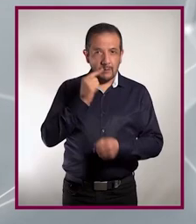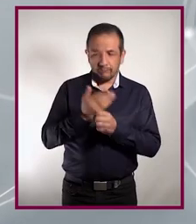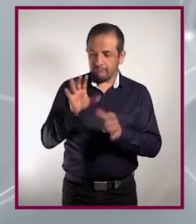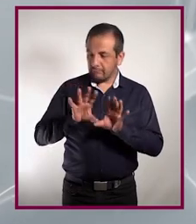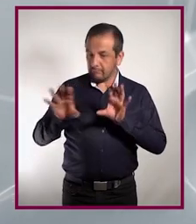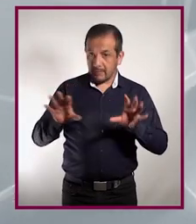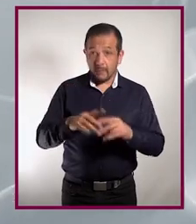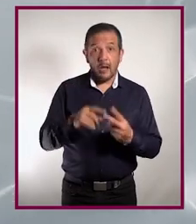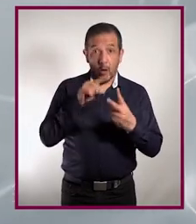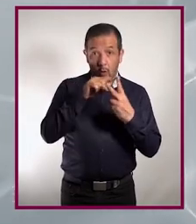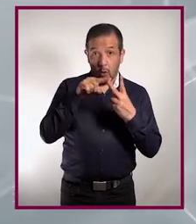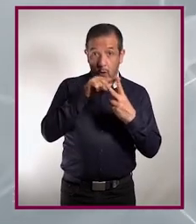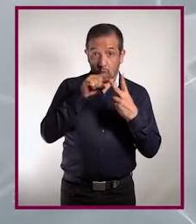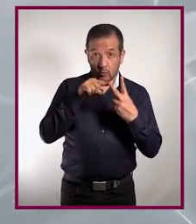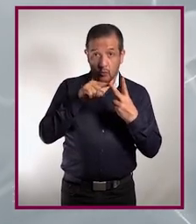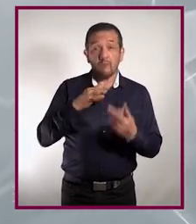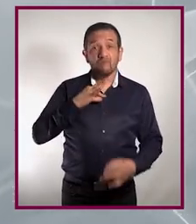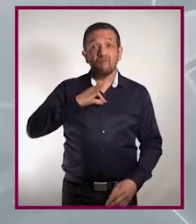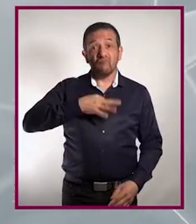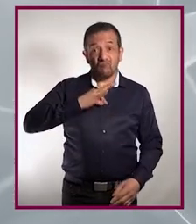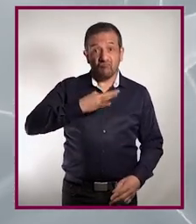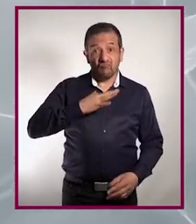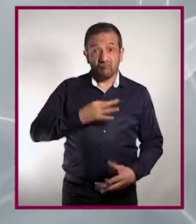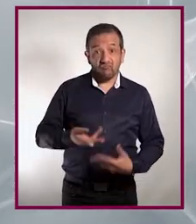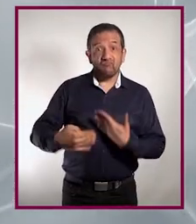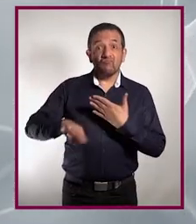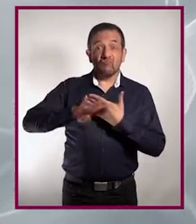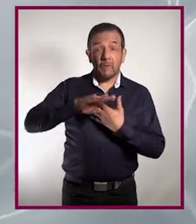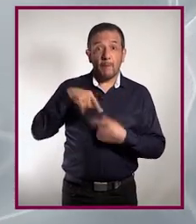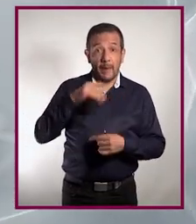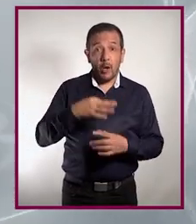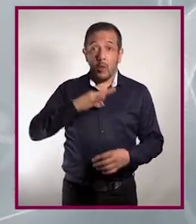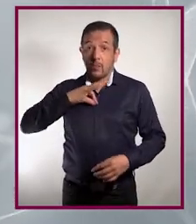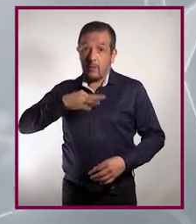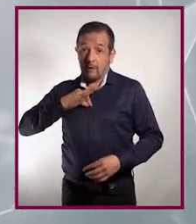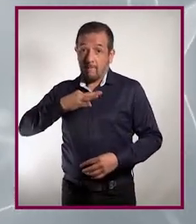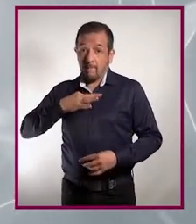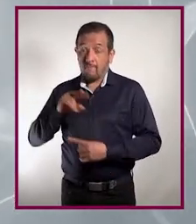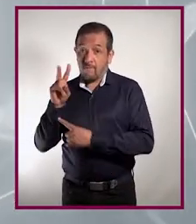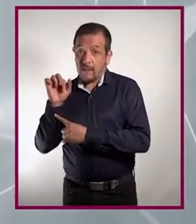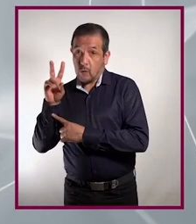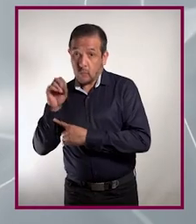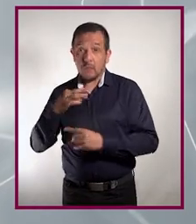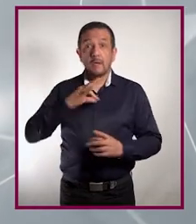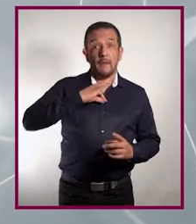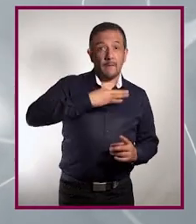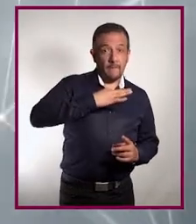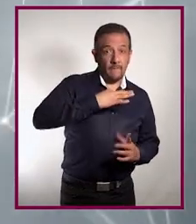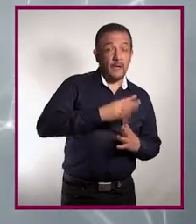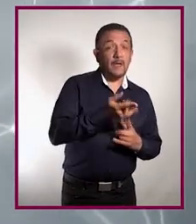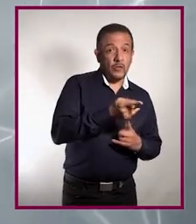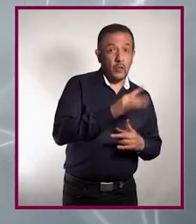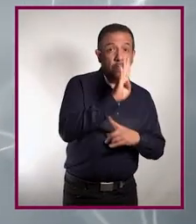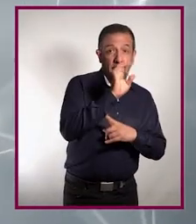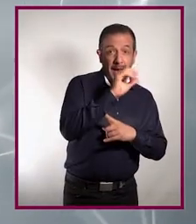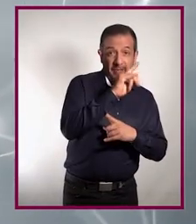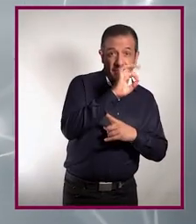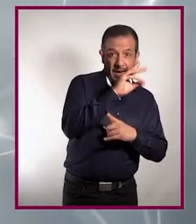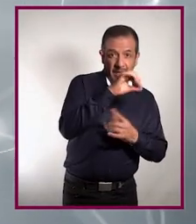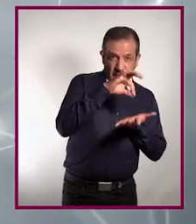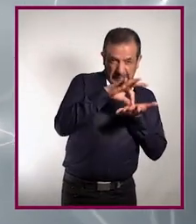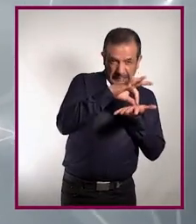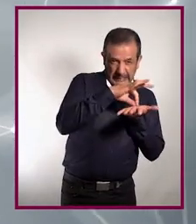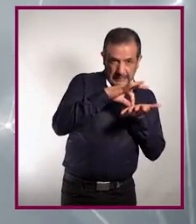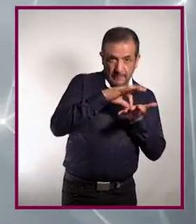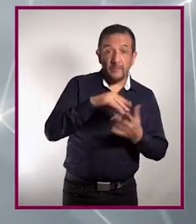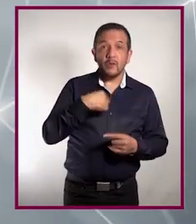Sabemos que ambos son causantes de infecciones, pero hay diferencias entre las infecciones de tipo viral y las de tipo bacteriano. Platicaremos de